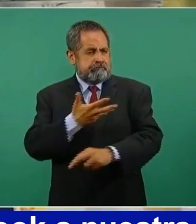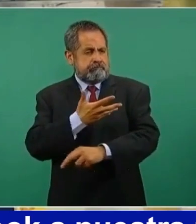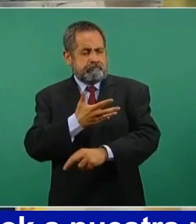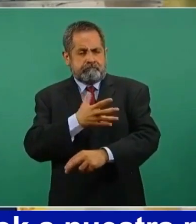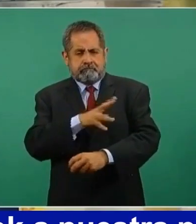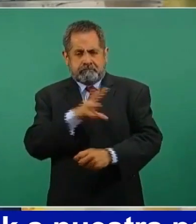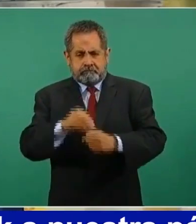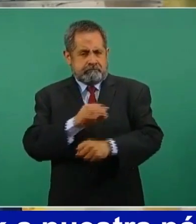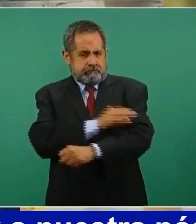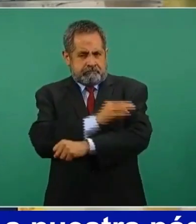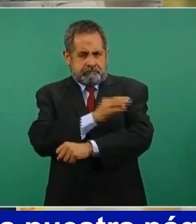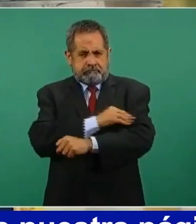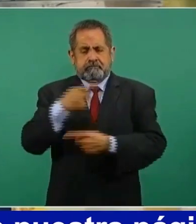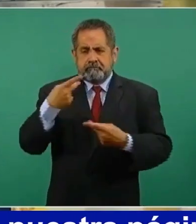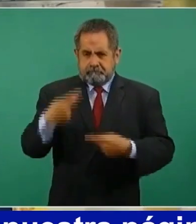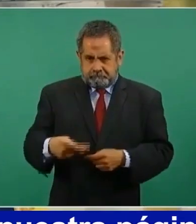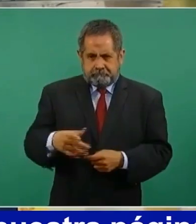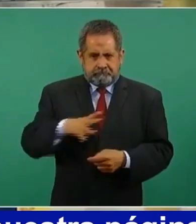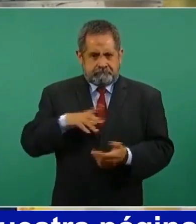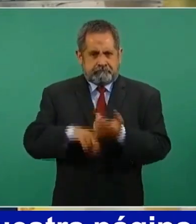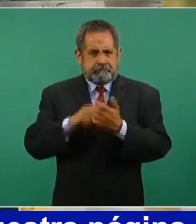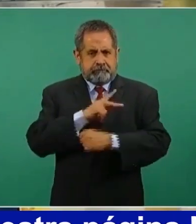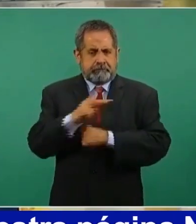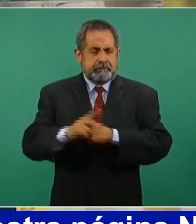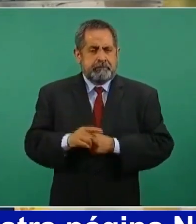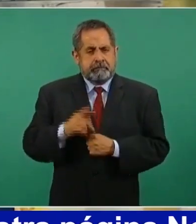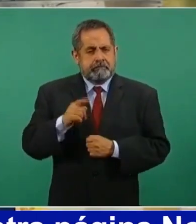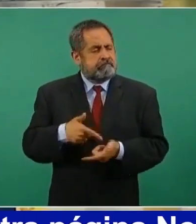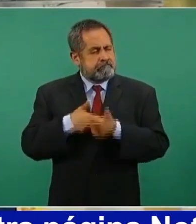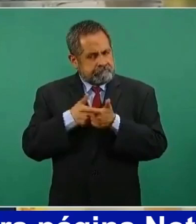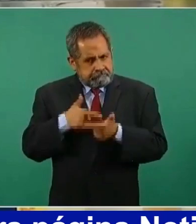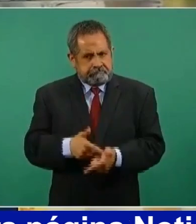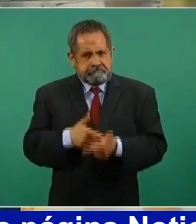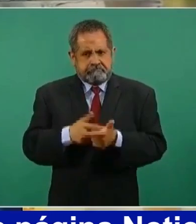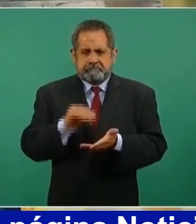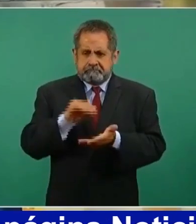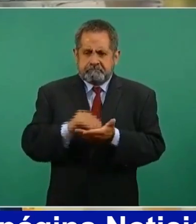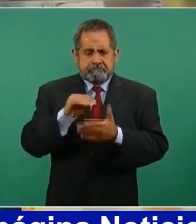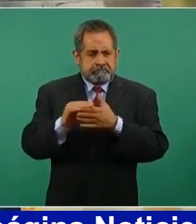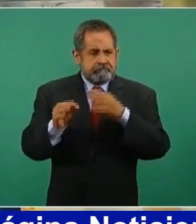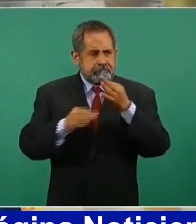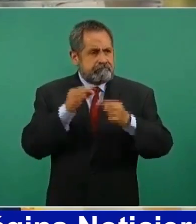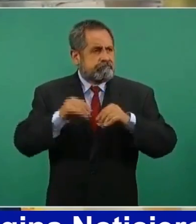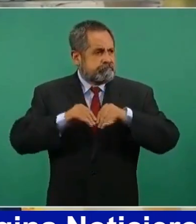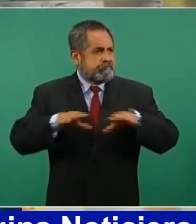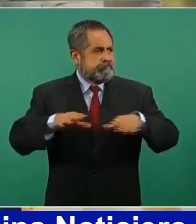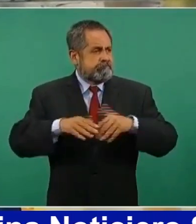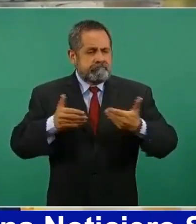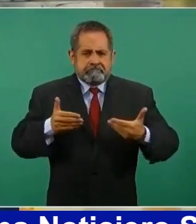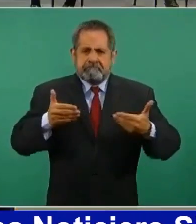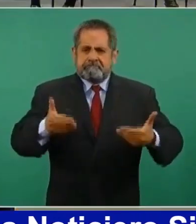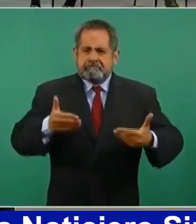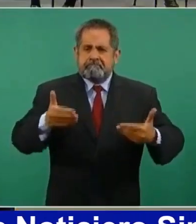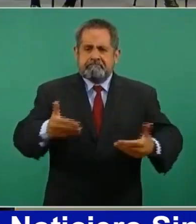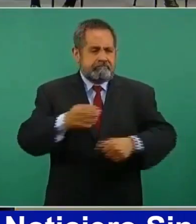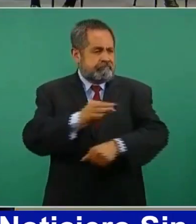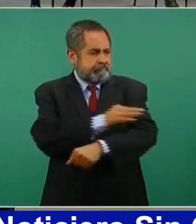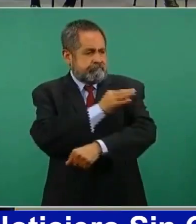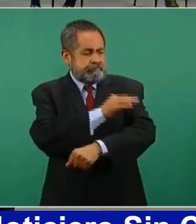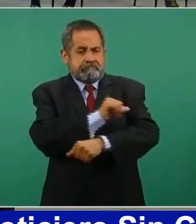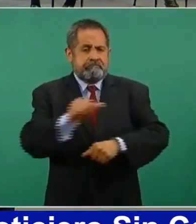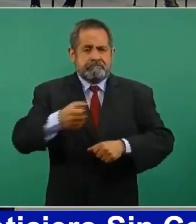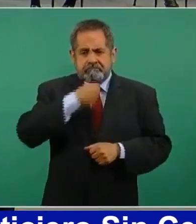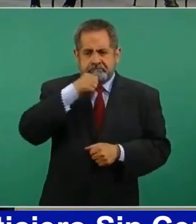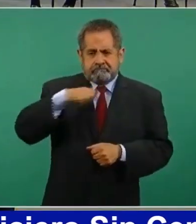que han llegado a nuestro país, señor presidente, para continuar con la campaña de vacunación para adultos mayores